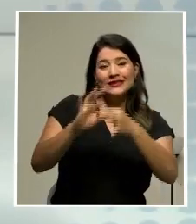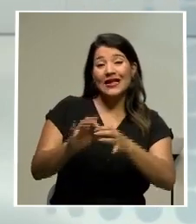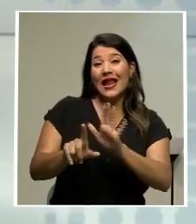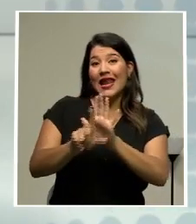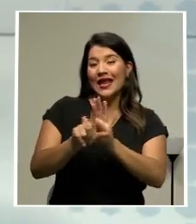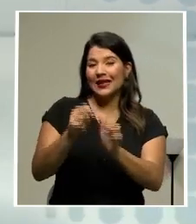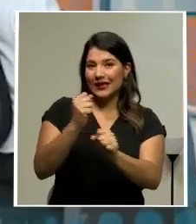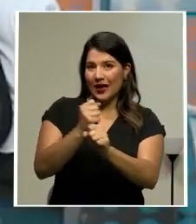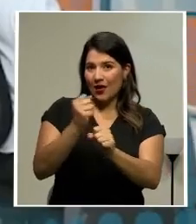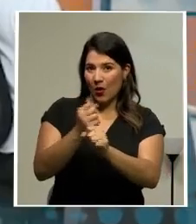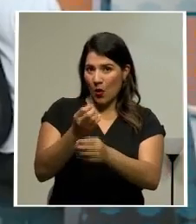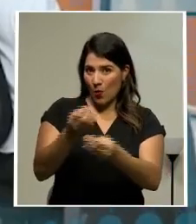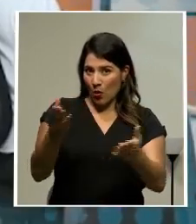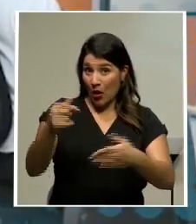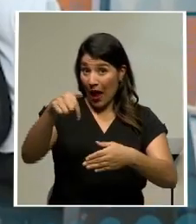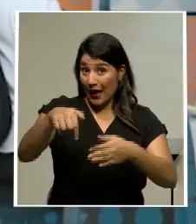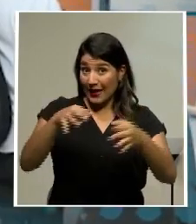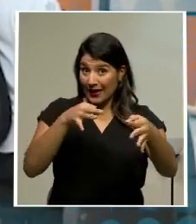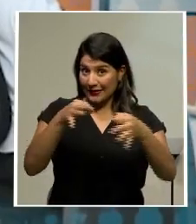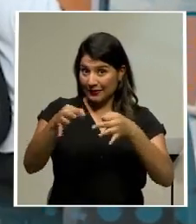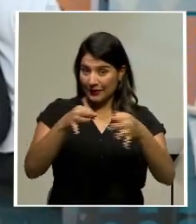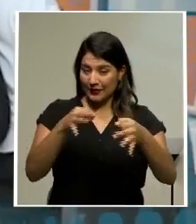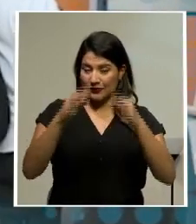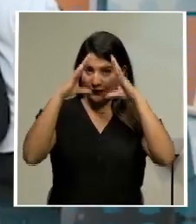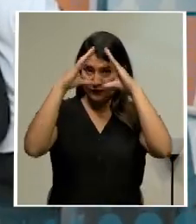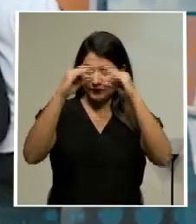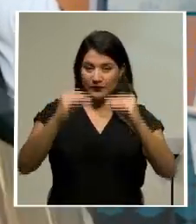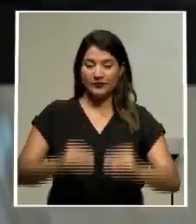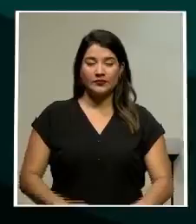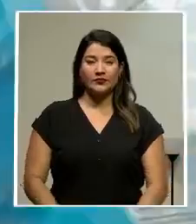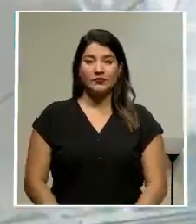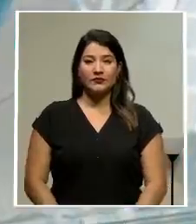Público? Explicamos detalles en esta edición.